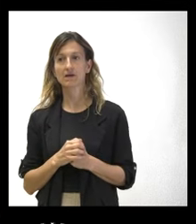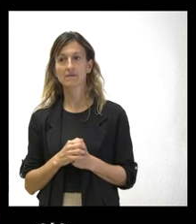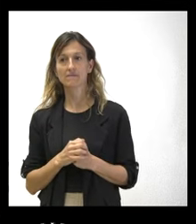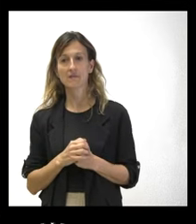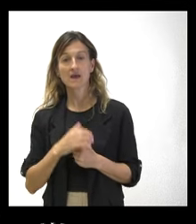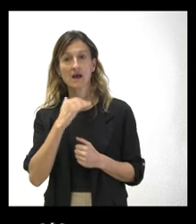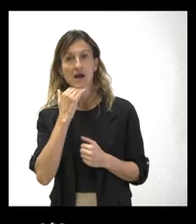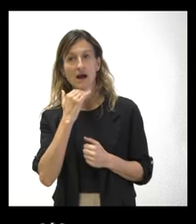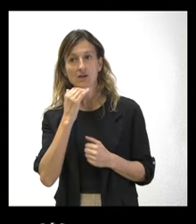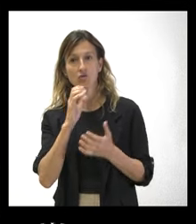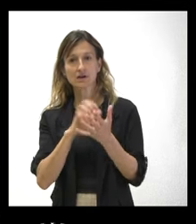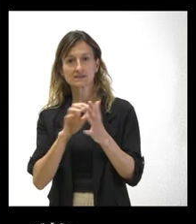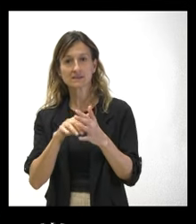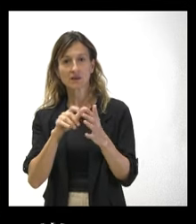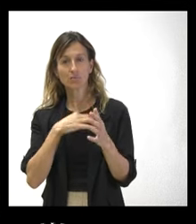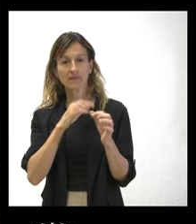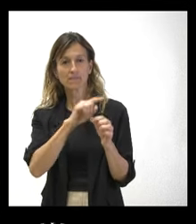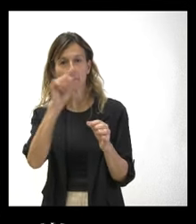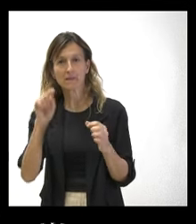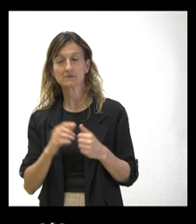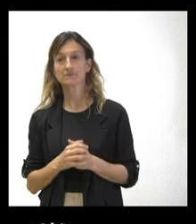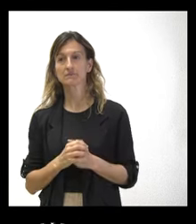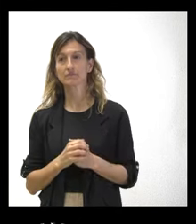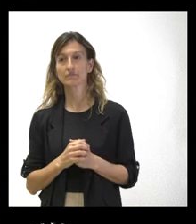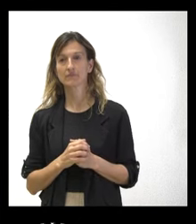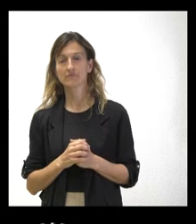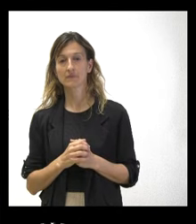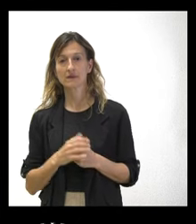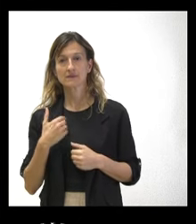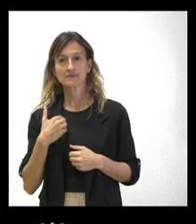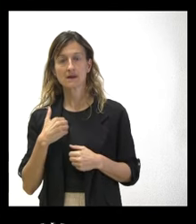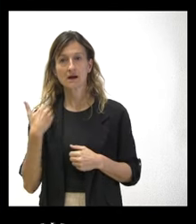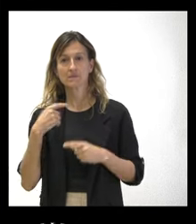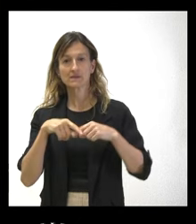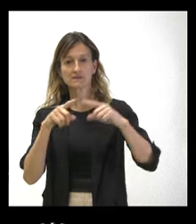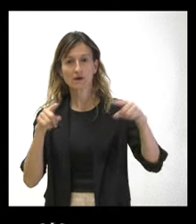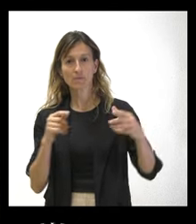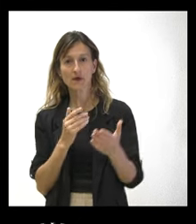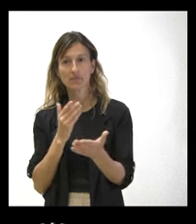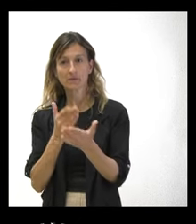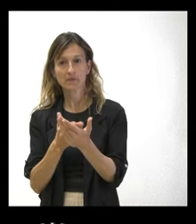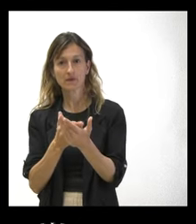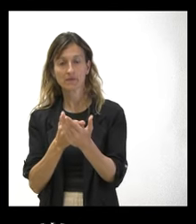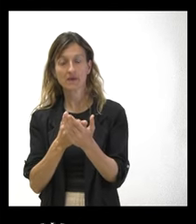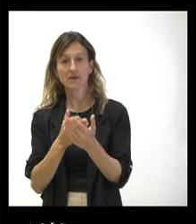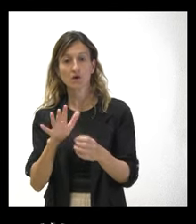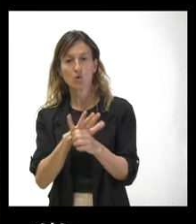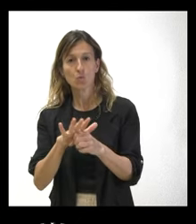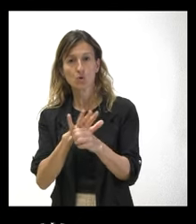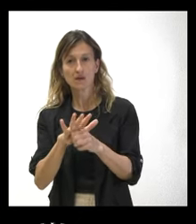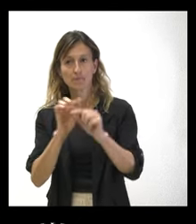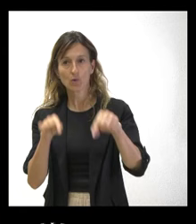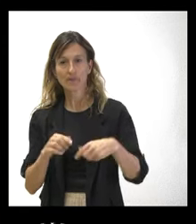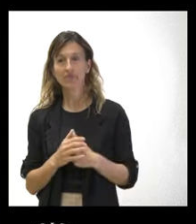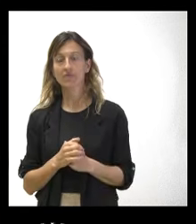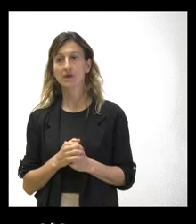efecto dominó en la comunidad. Me refiero concretamente a que ya hace décadas en Segovia se demandó la uniprovincialidad. Entonces,